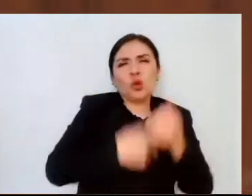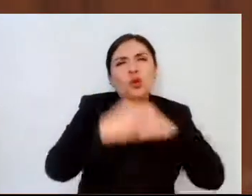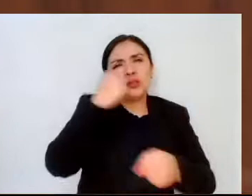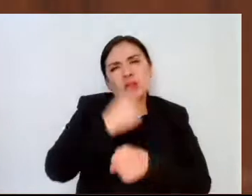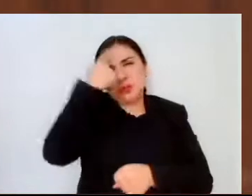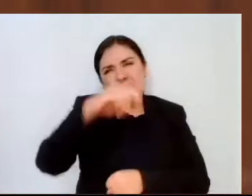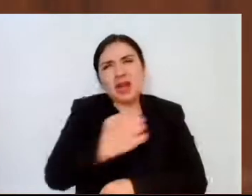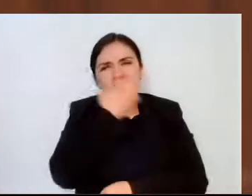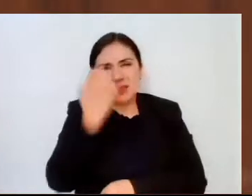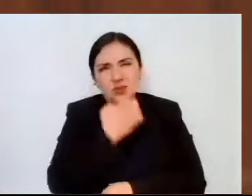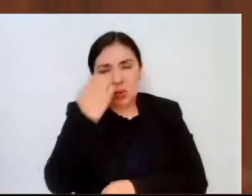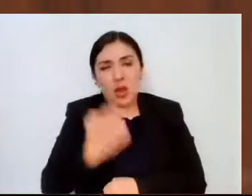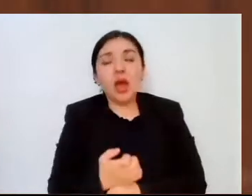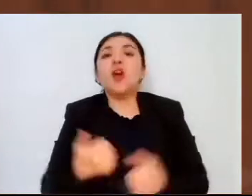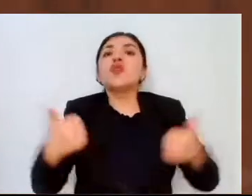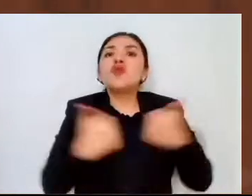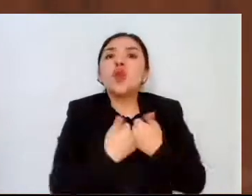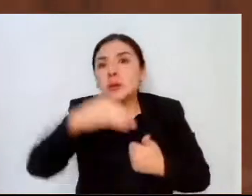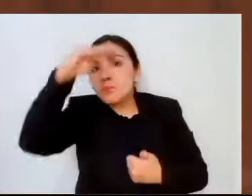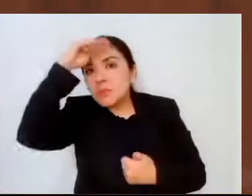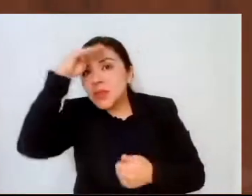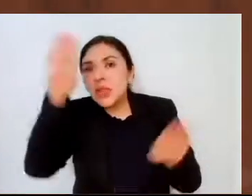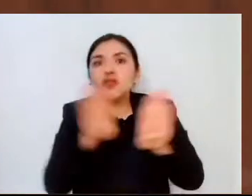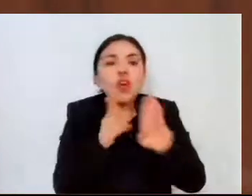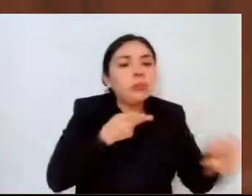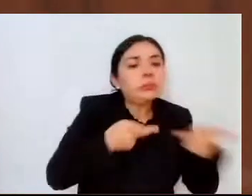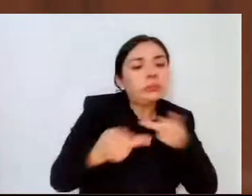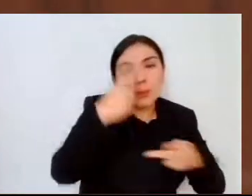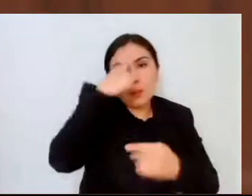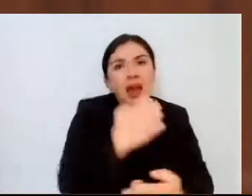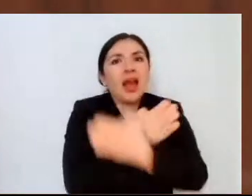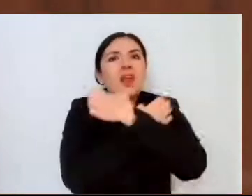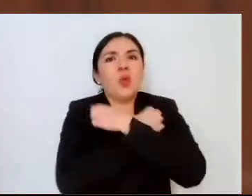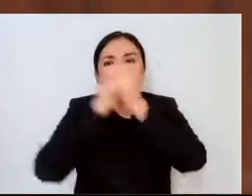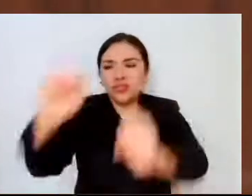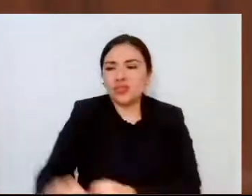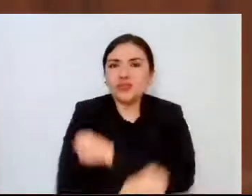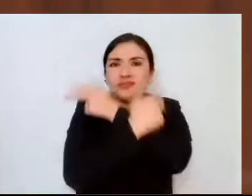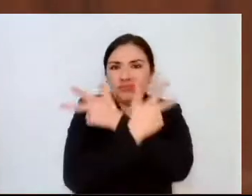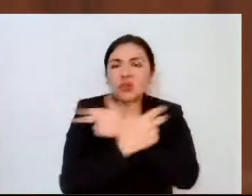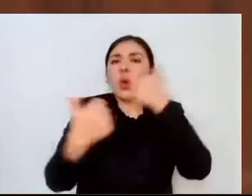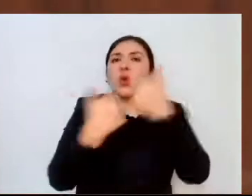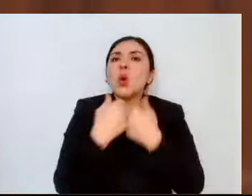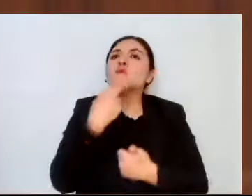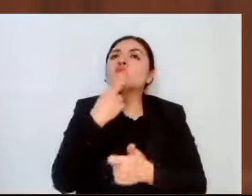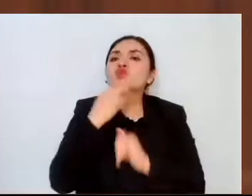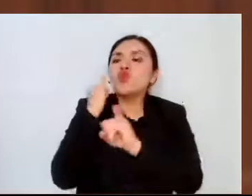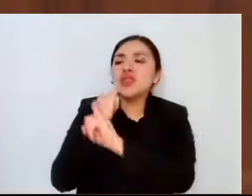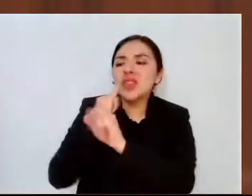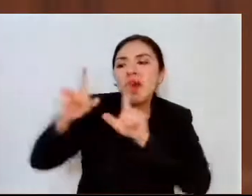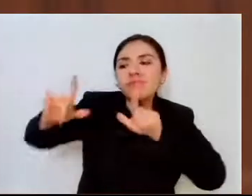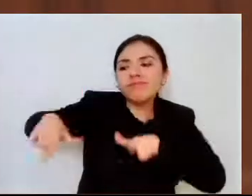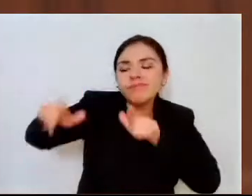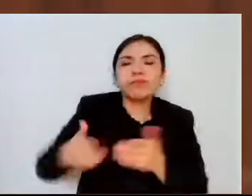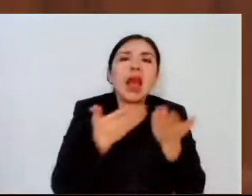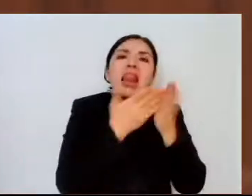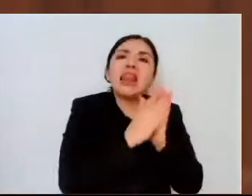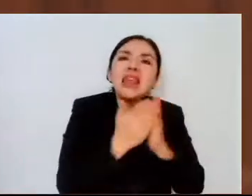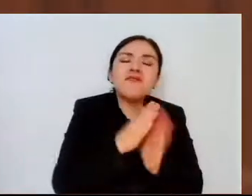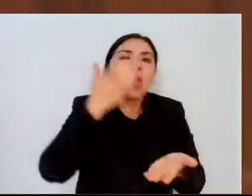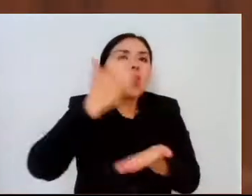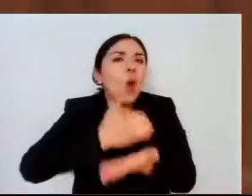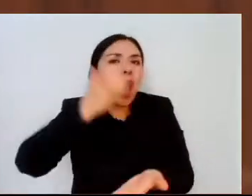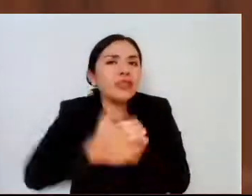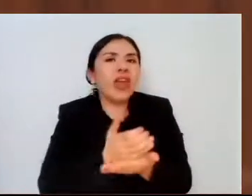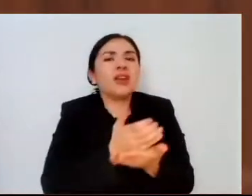estrategias de educación a distancia apoyadas en el uso de plataformas, libros de texto, cuadernillos de trabajo y